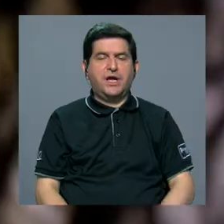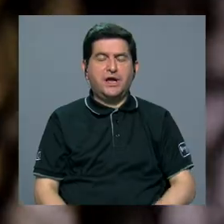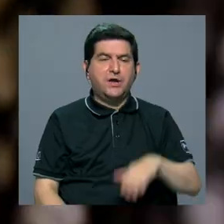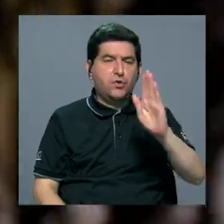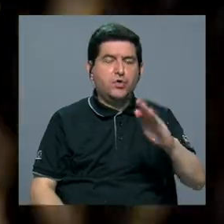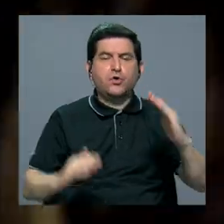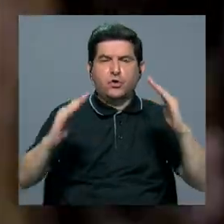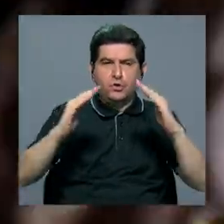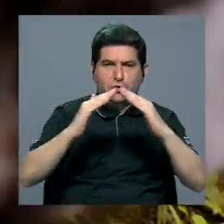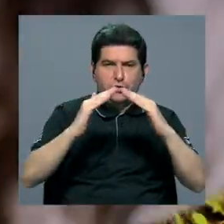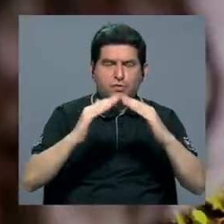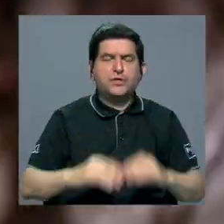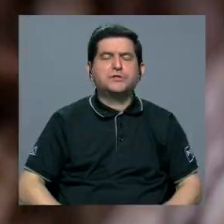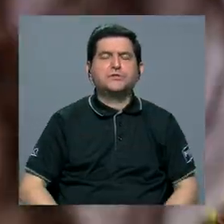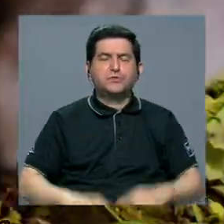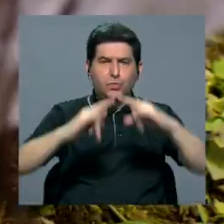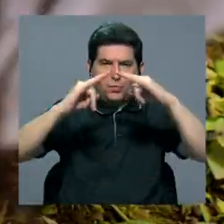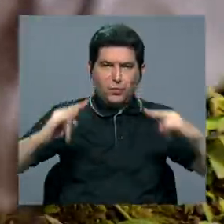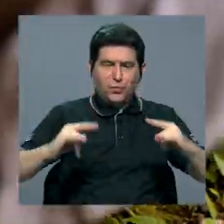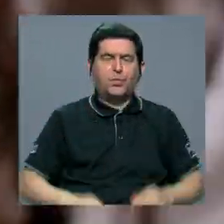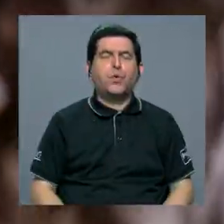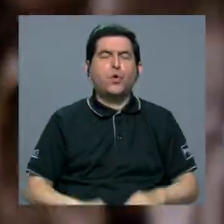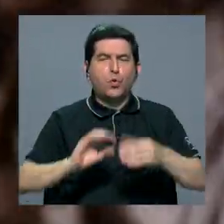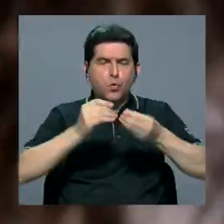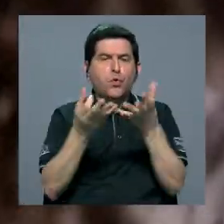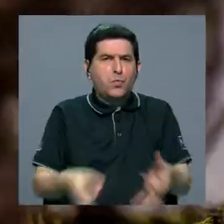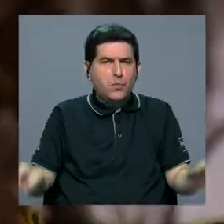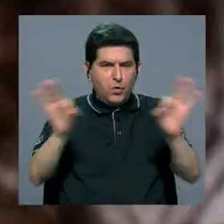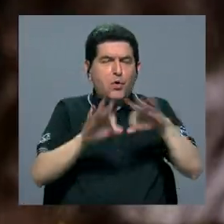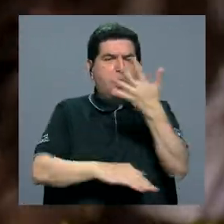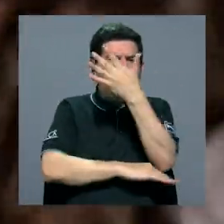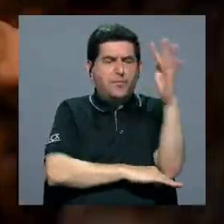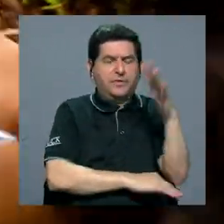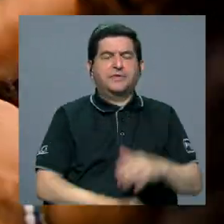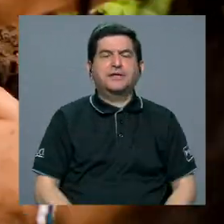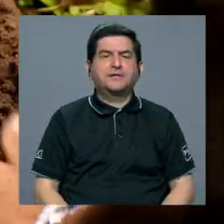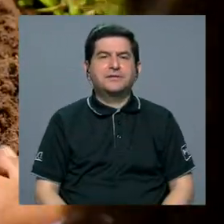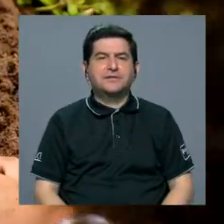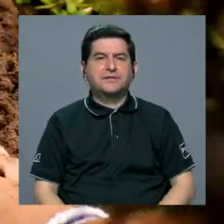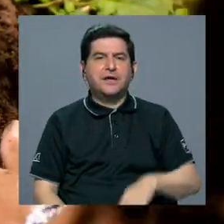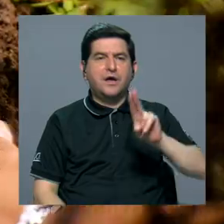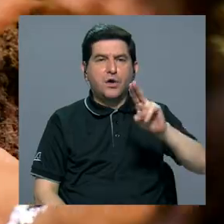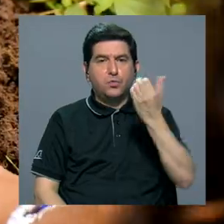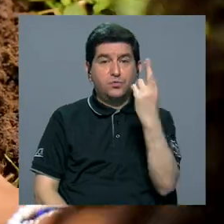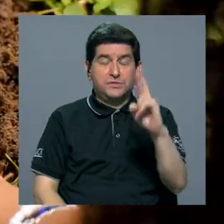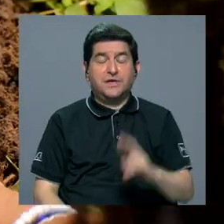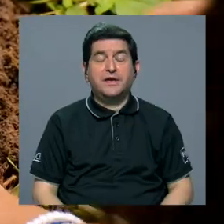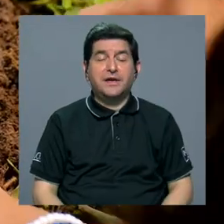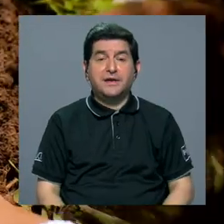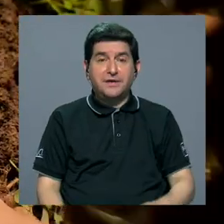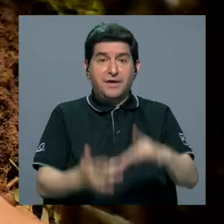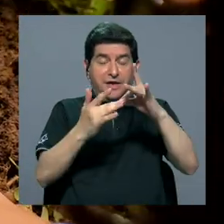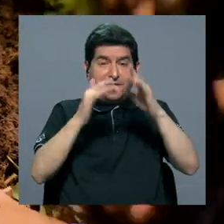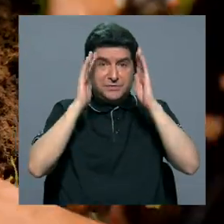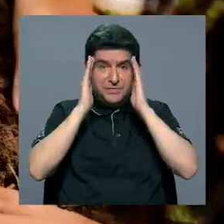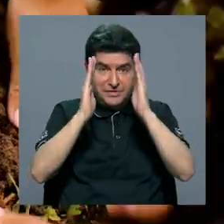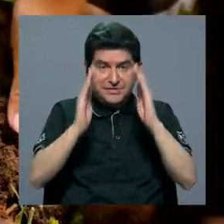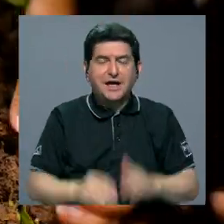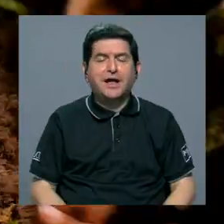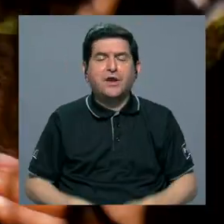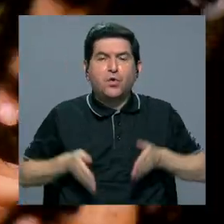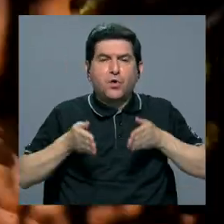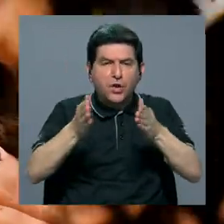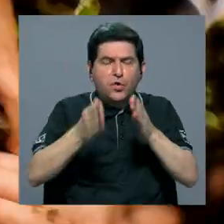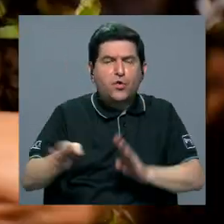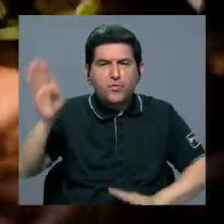vivero una buena cantidad de árboles que ya están plantados en todos los territorios. La universidad tiene especial interés en colaborar con el Corredor